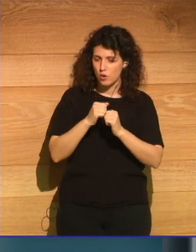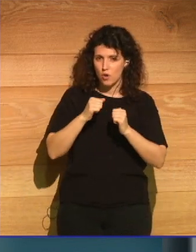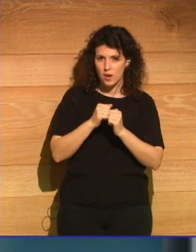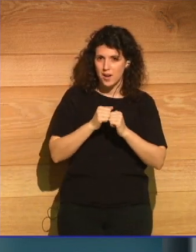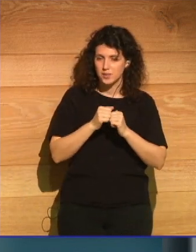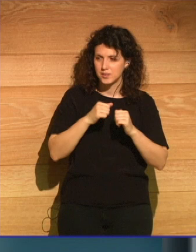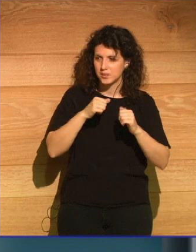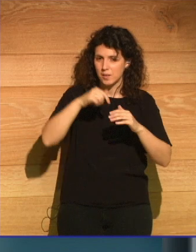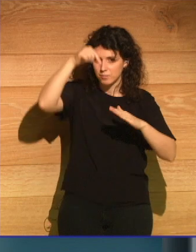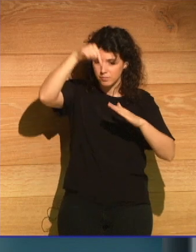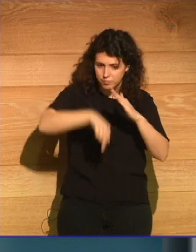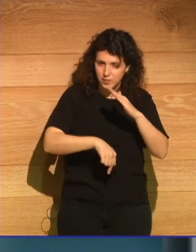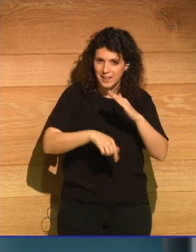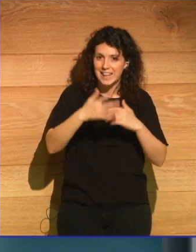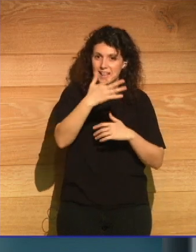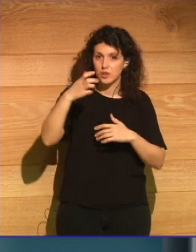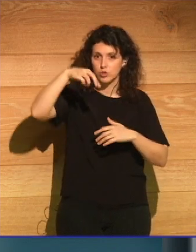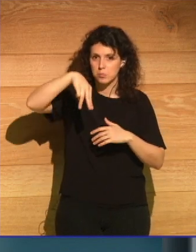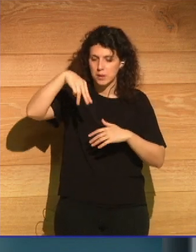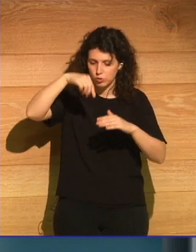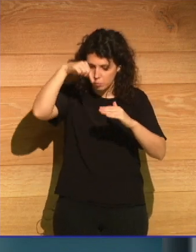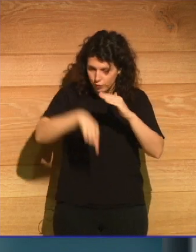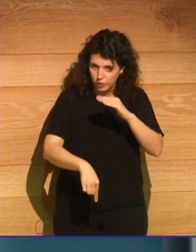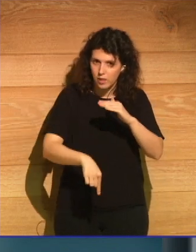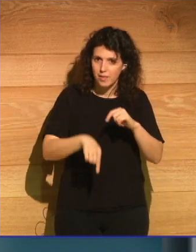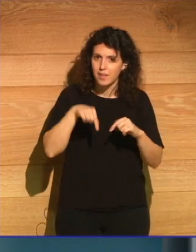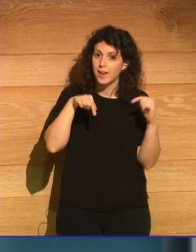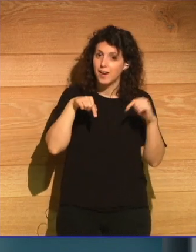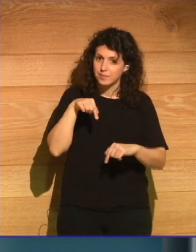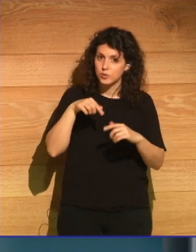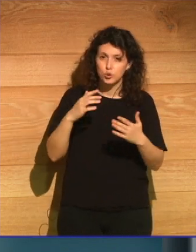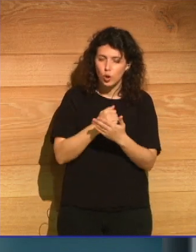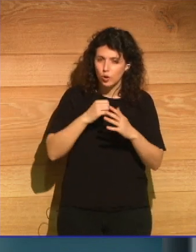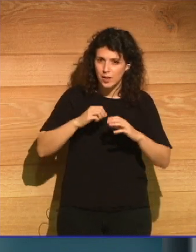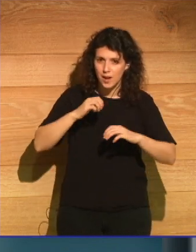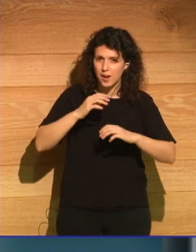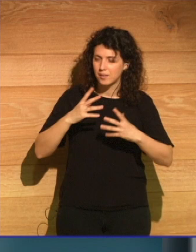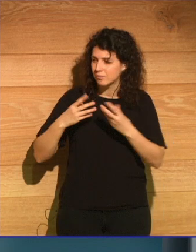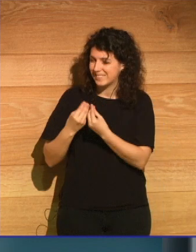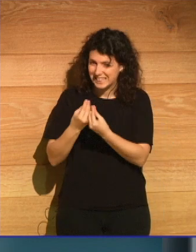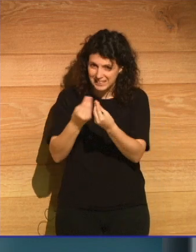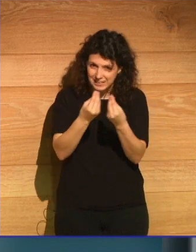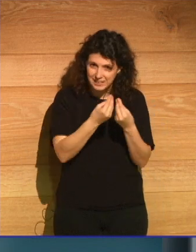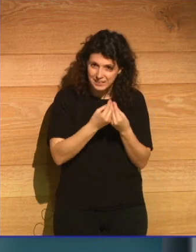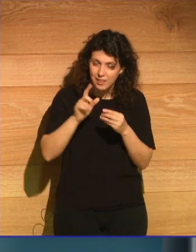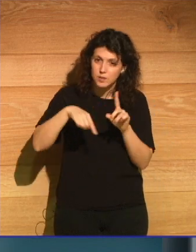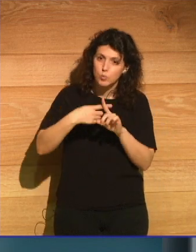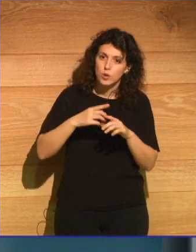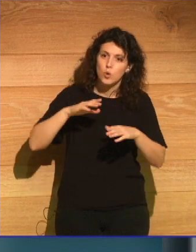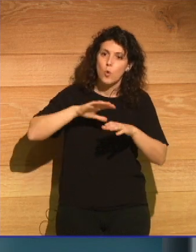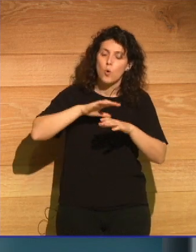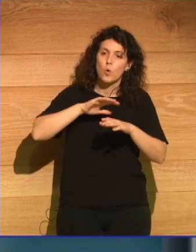en 500 metros de profundidad y una vez esté lleno este depósito lo taparán lo